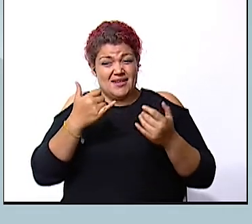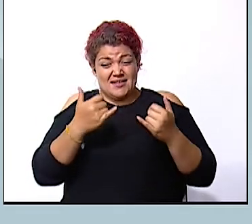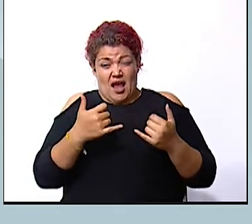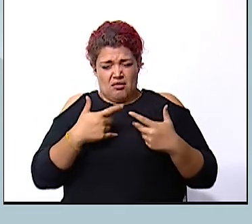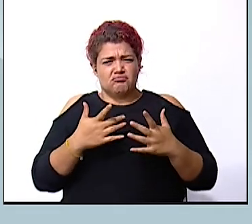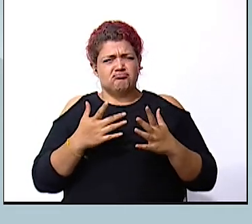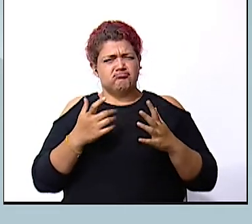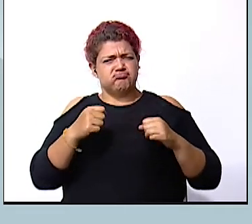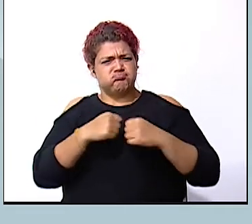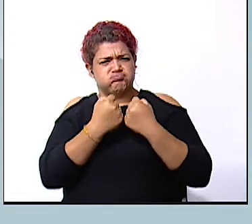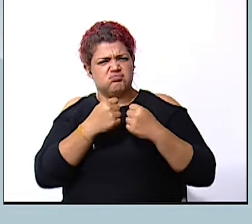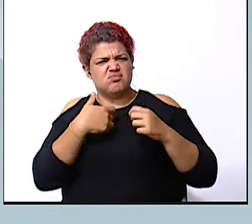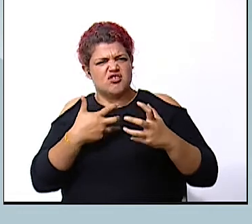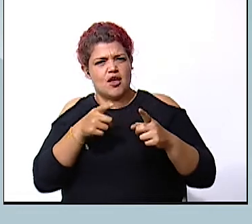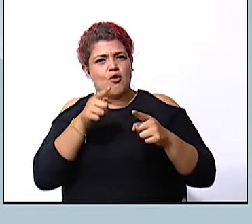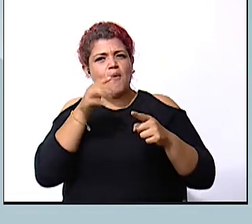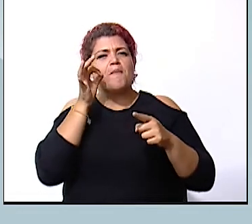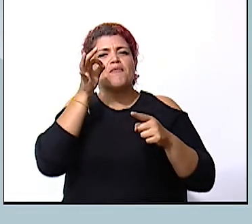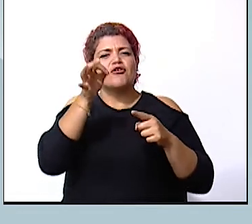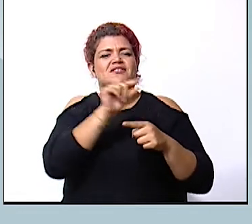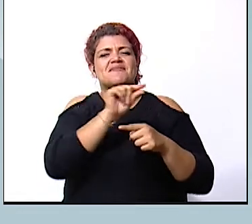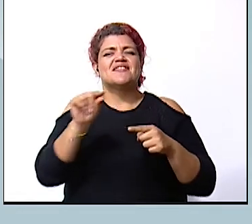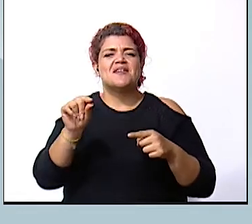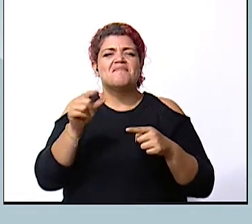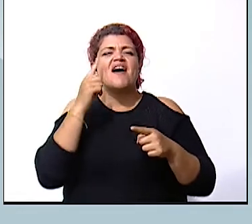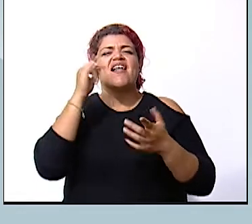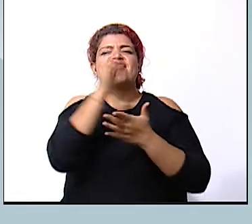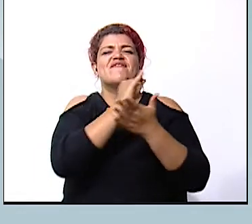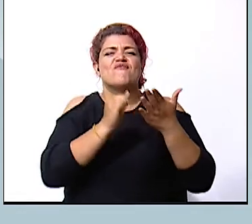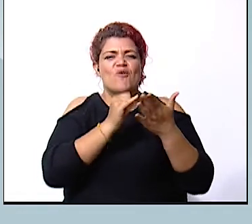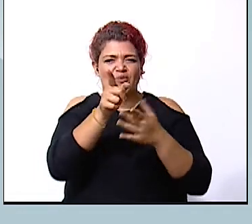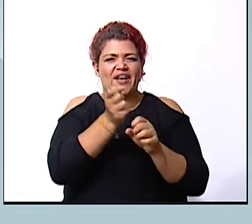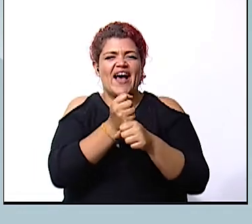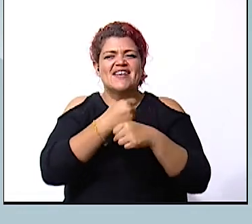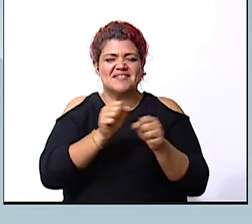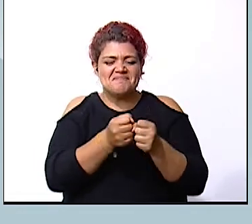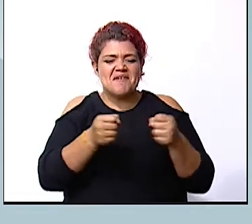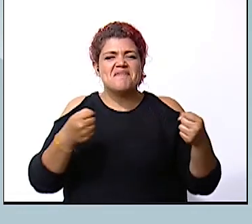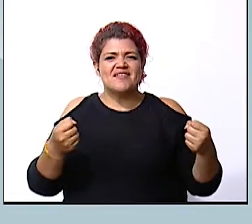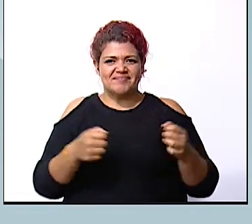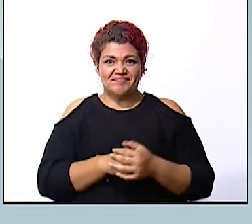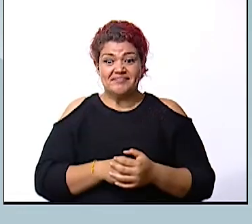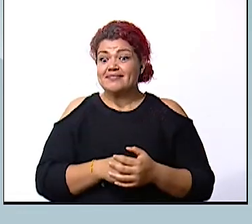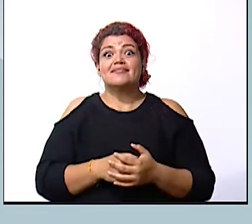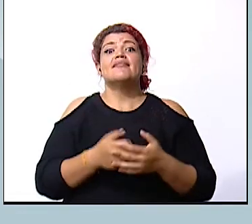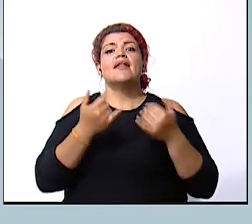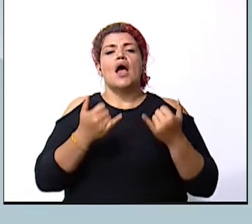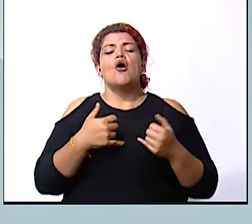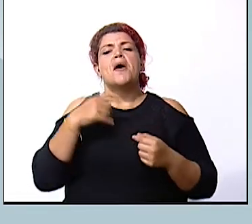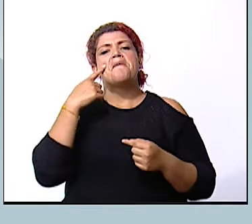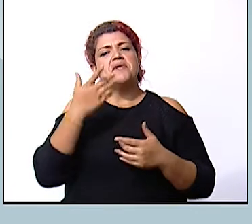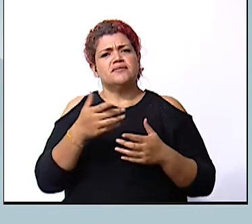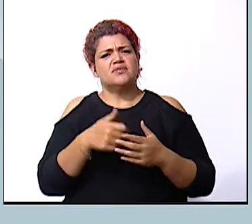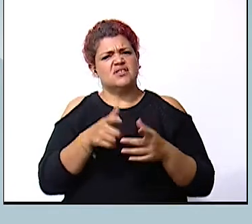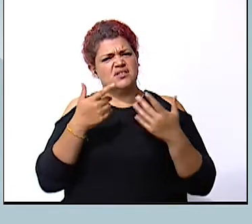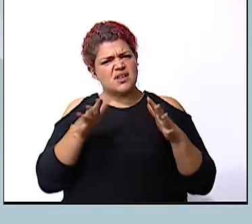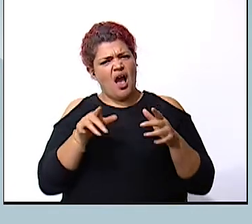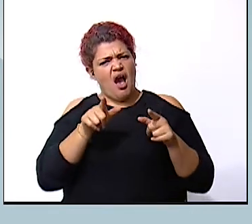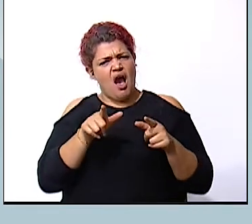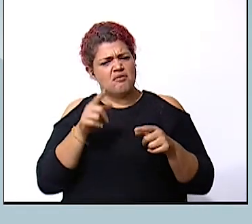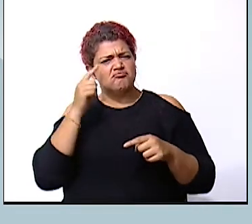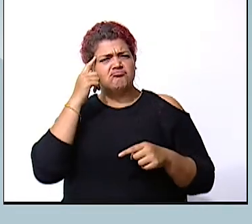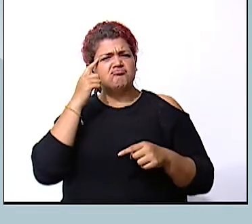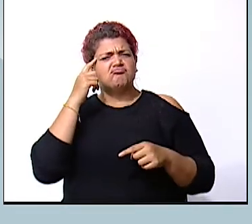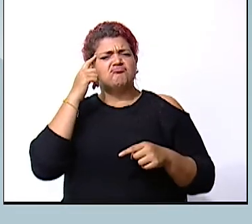de reto quiero ver las próximas semanas los dibujos ahora si vamos a ir viendo si han puesto ustedes a